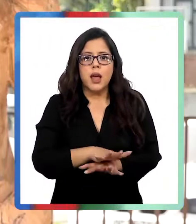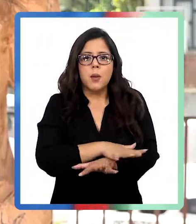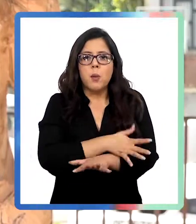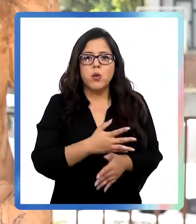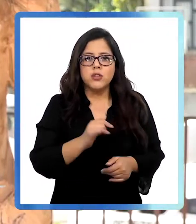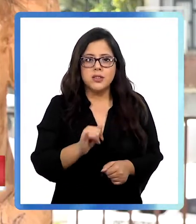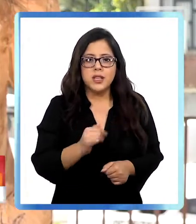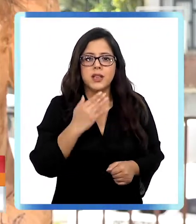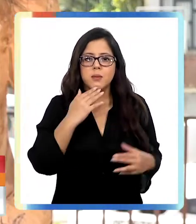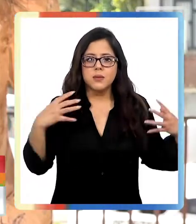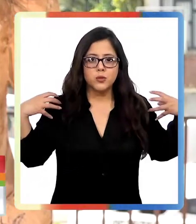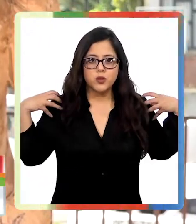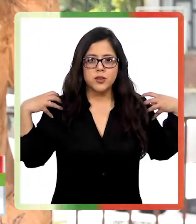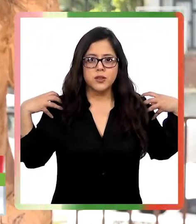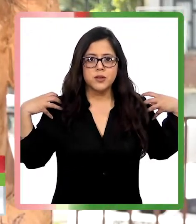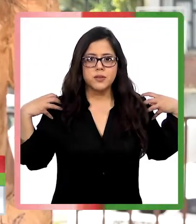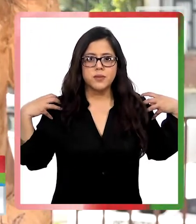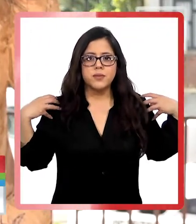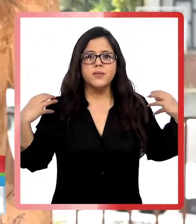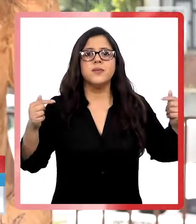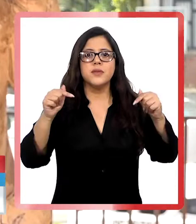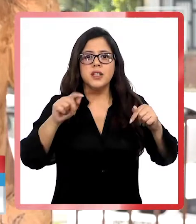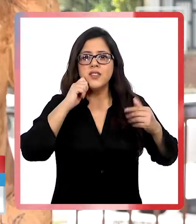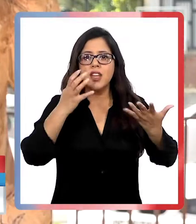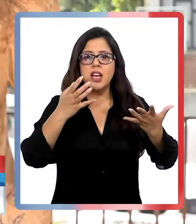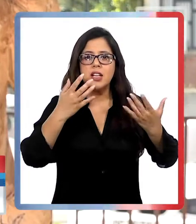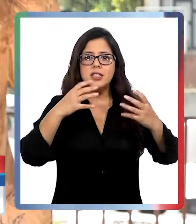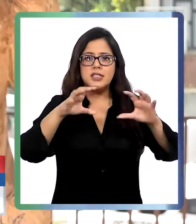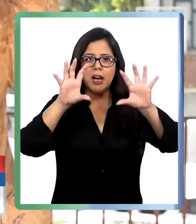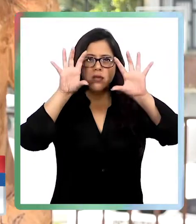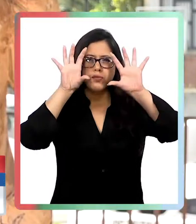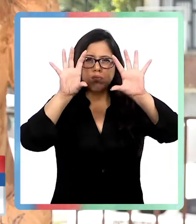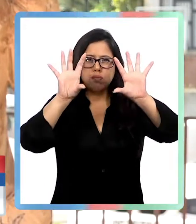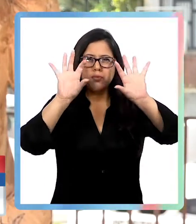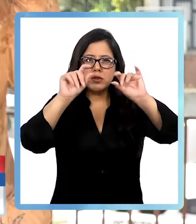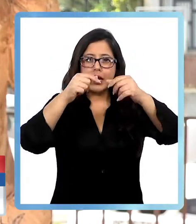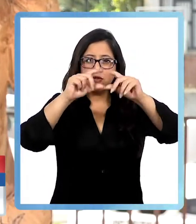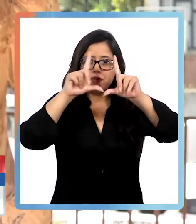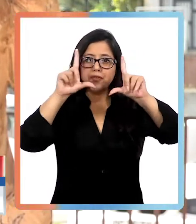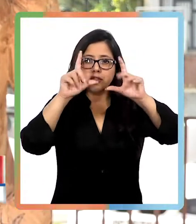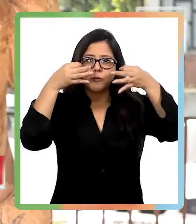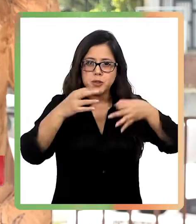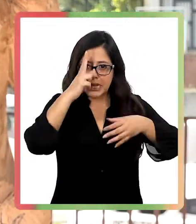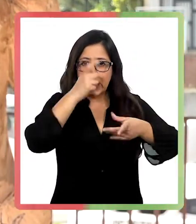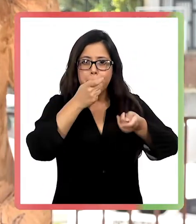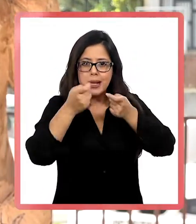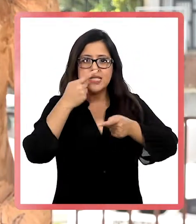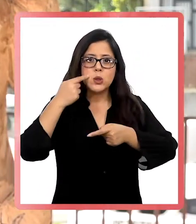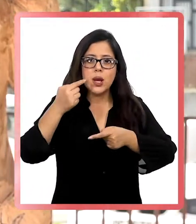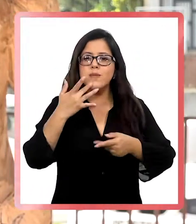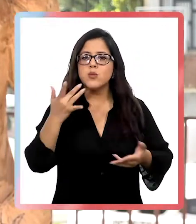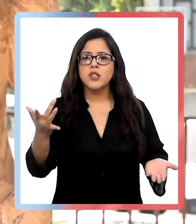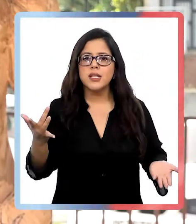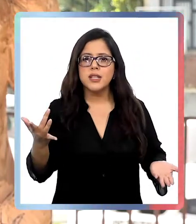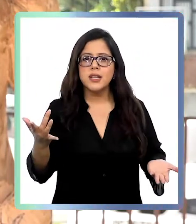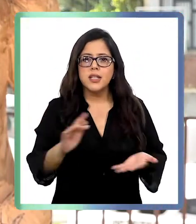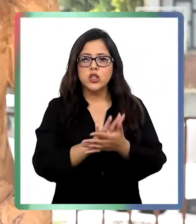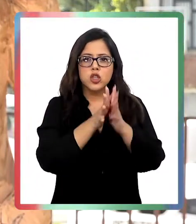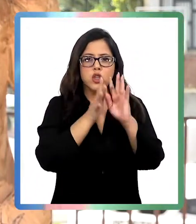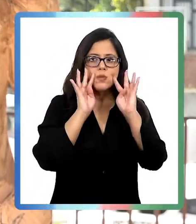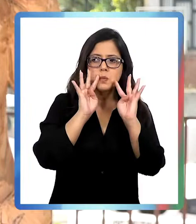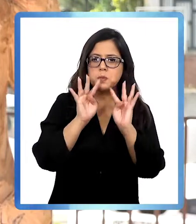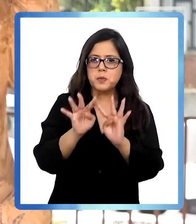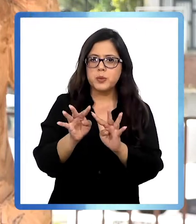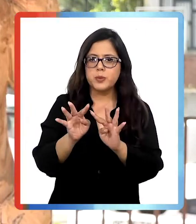y alta responsabilidad que pueda salir un rostro nítido, lo más similar posible a él, porque todas las miradas están